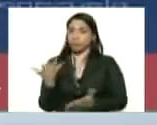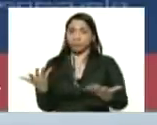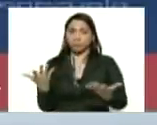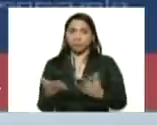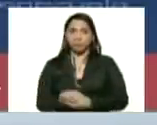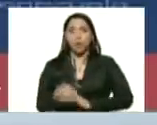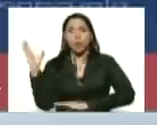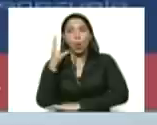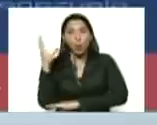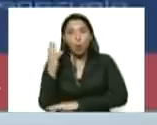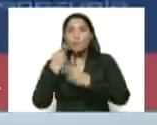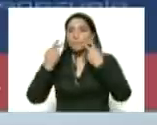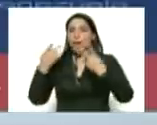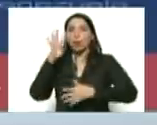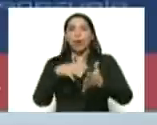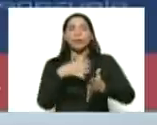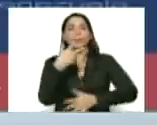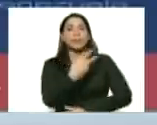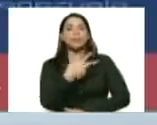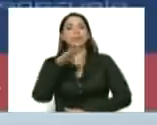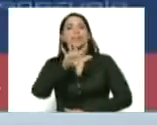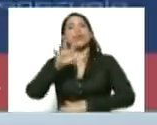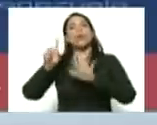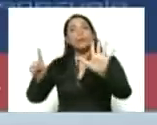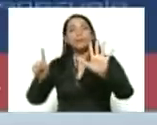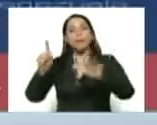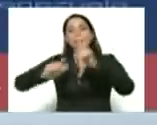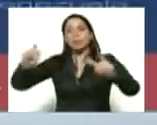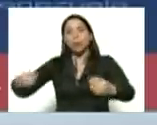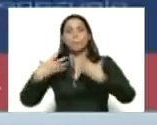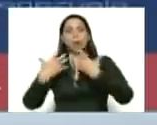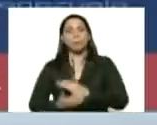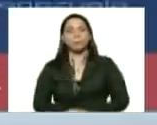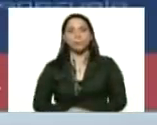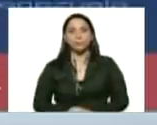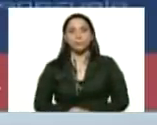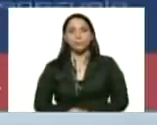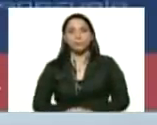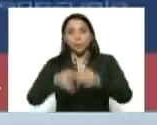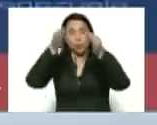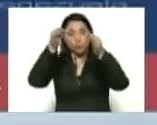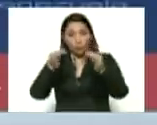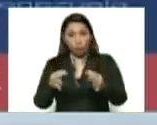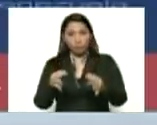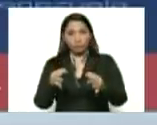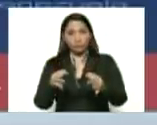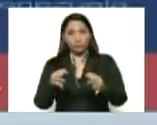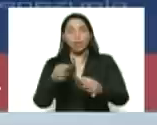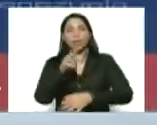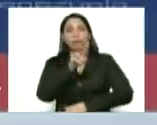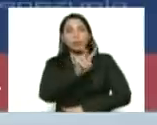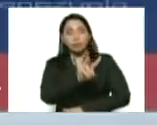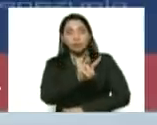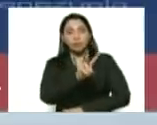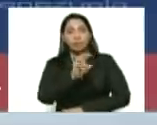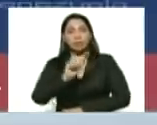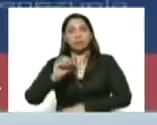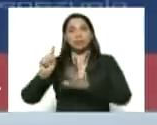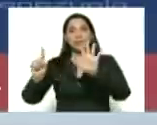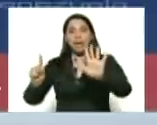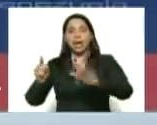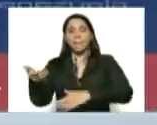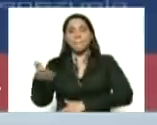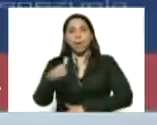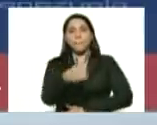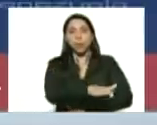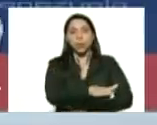Colombia declara 4.356 casos oficialmente y 206 fallecidos.